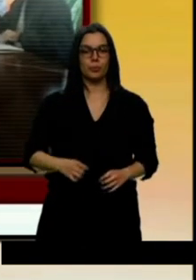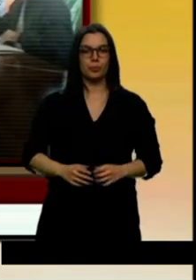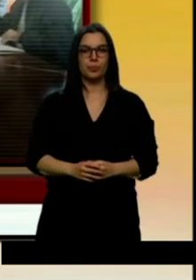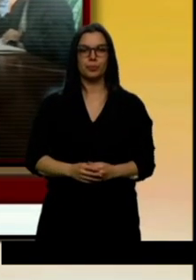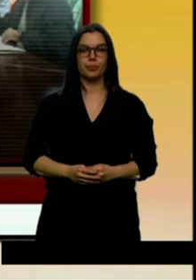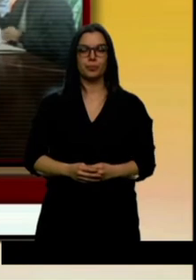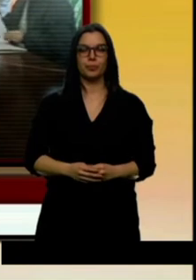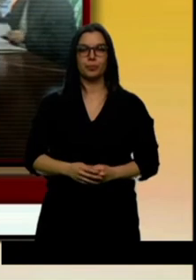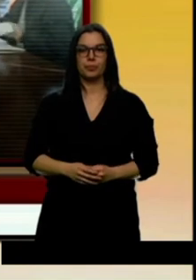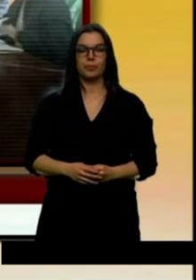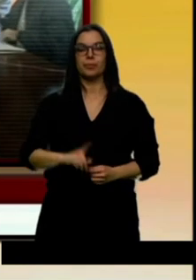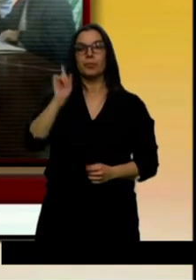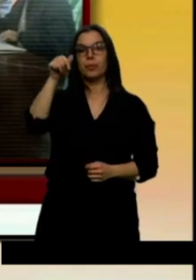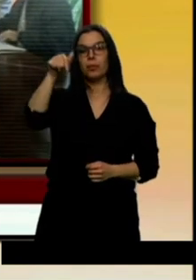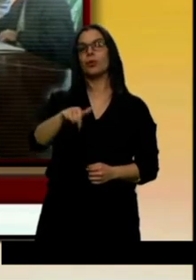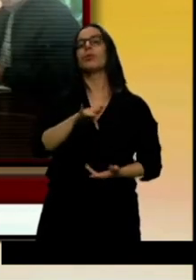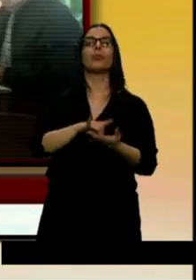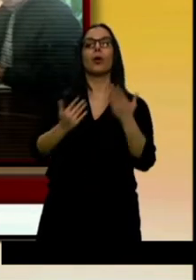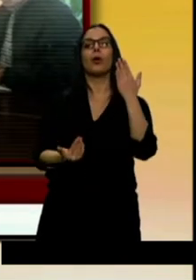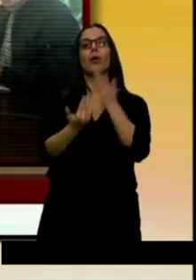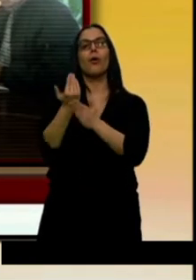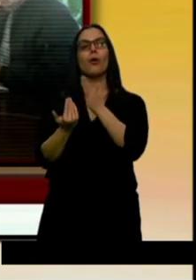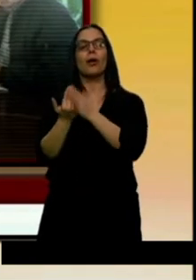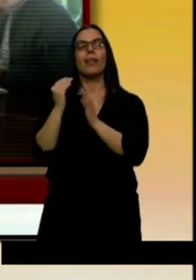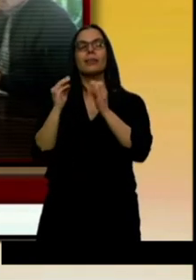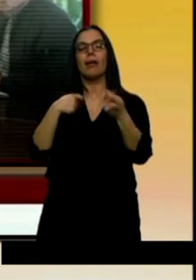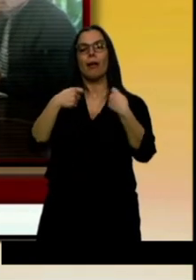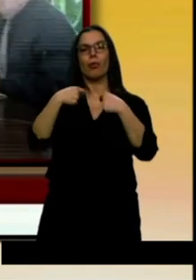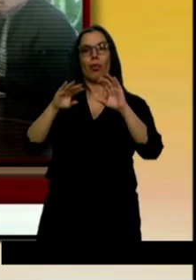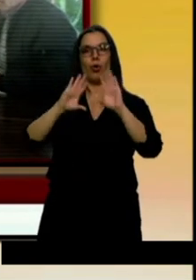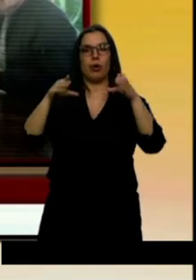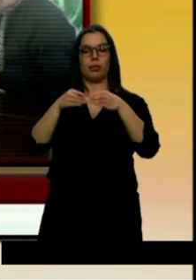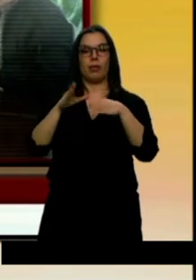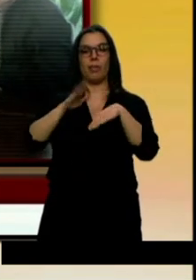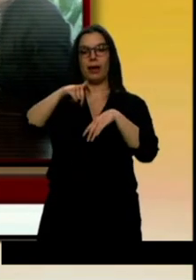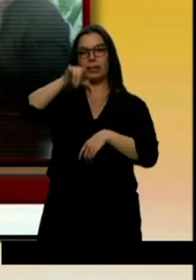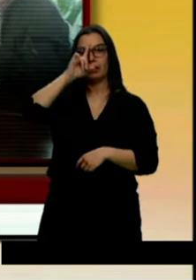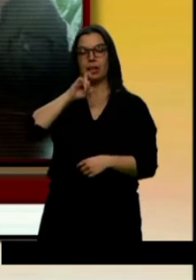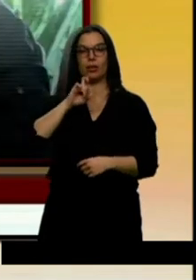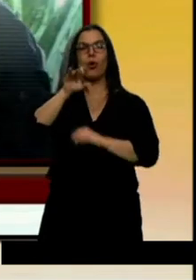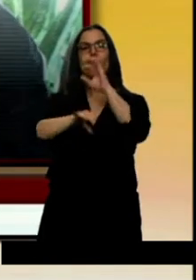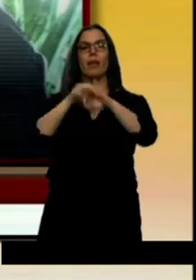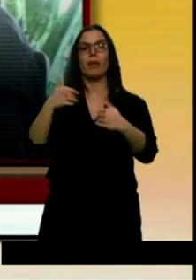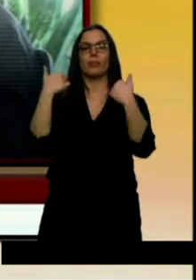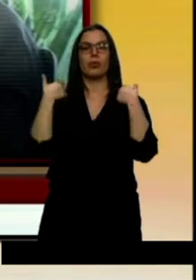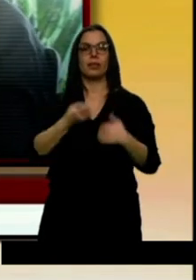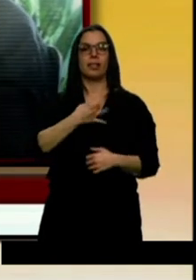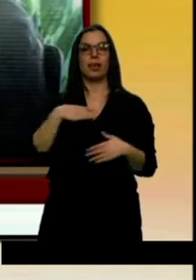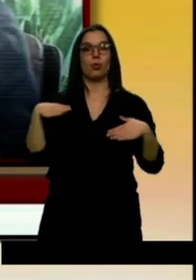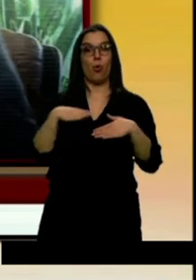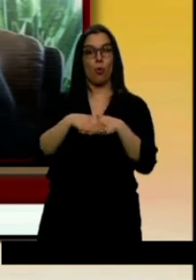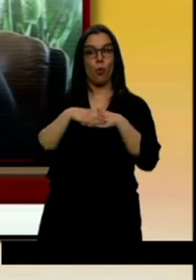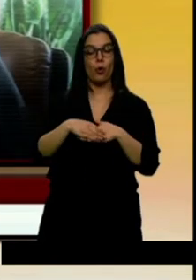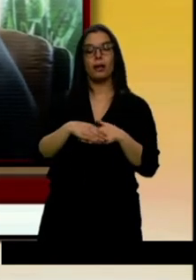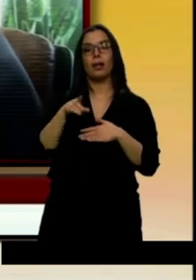También hoy se celebran unas jornadas sobre la negociación colectiva de Castilla y León para 2019. Las organiza el sindicato UGT y está dividida en tres mesas.